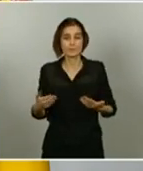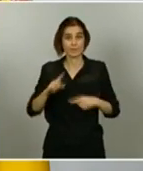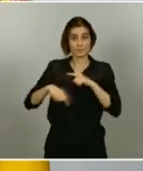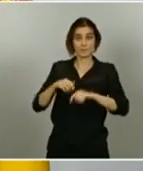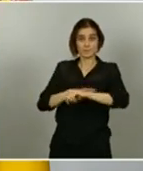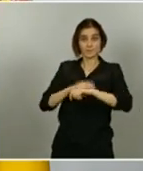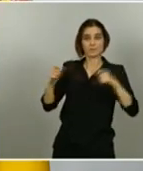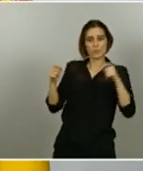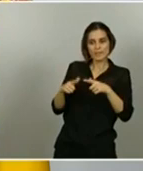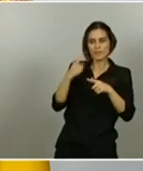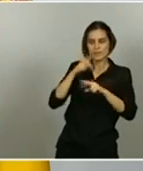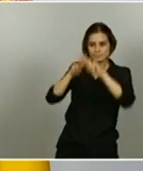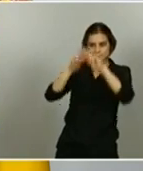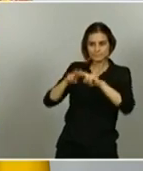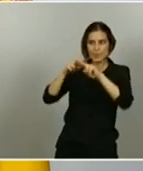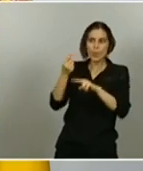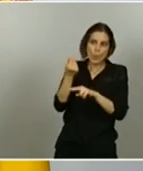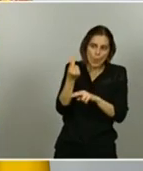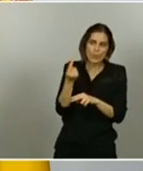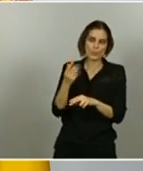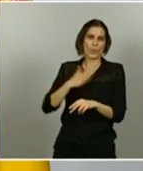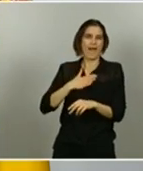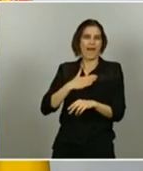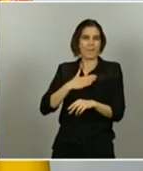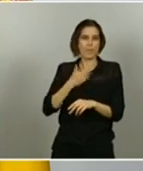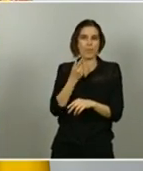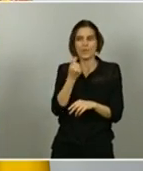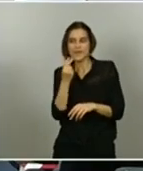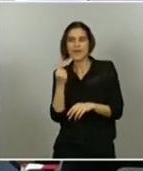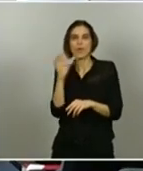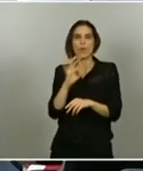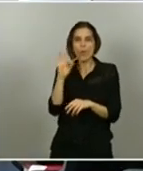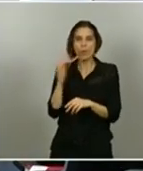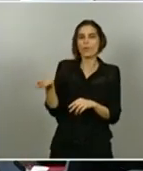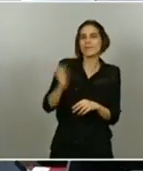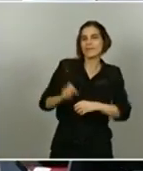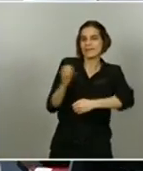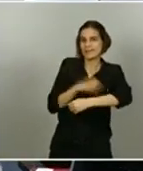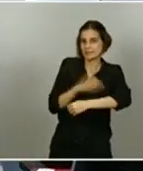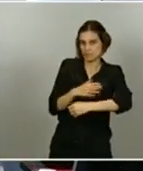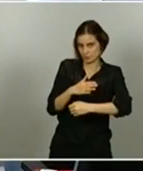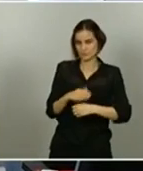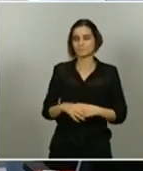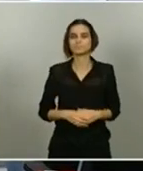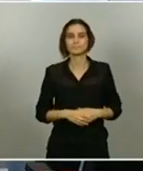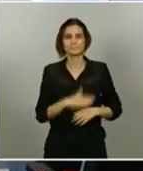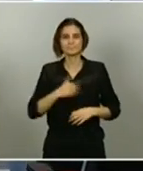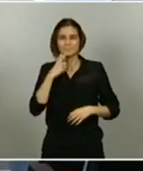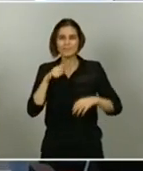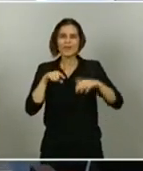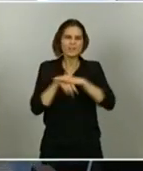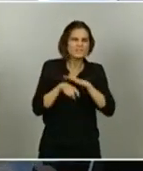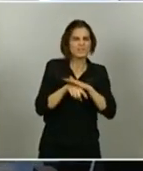persona o de la unidad familiar correspondiente. Lo que hemos hecho, básicamente, es simplificar al máximo todos los trámites necesarios para